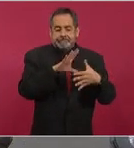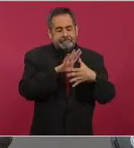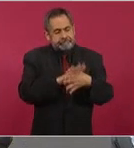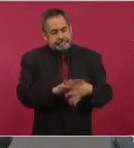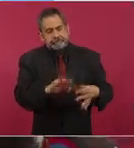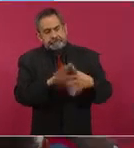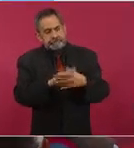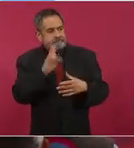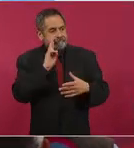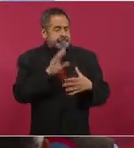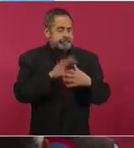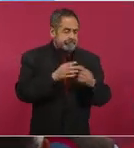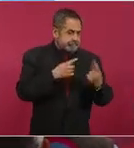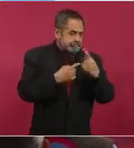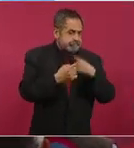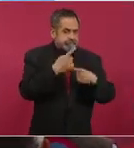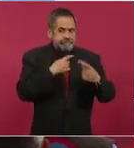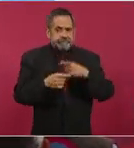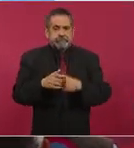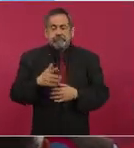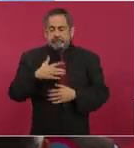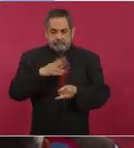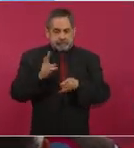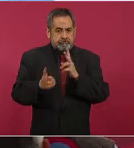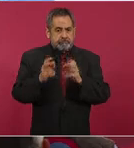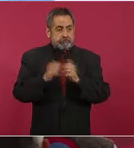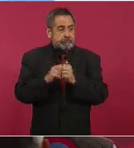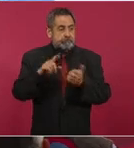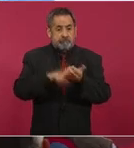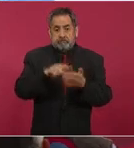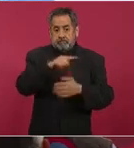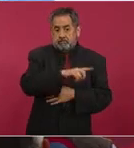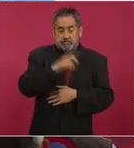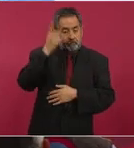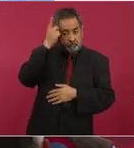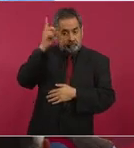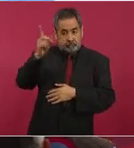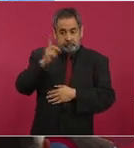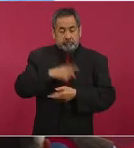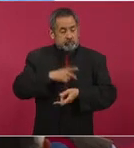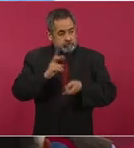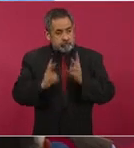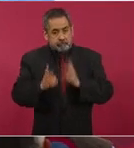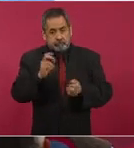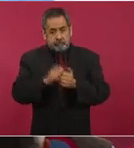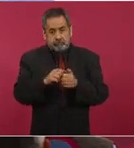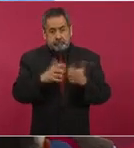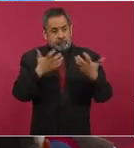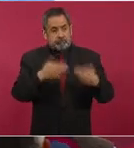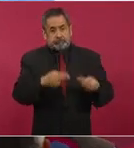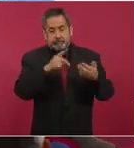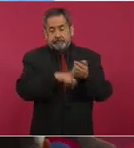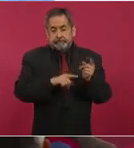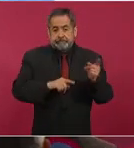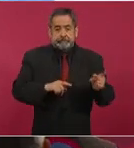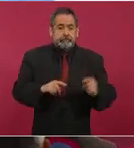y ya hablé con el dueño de la empresa